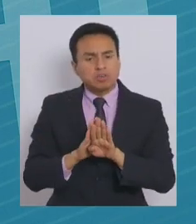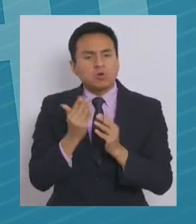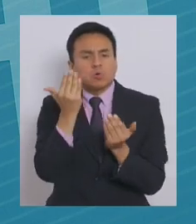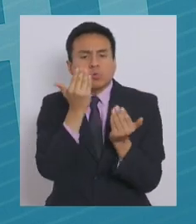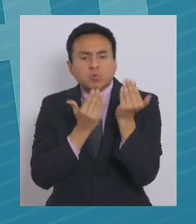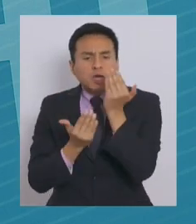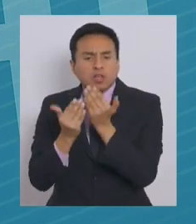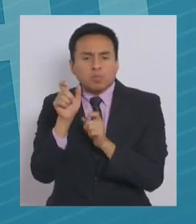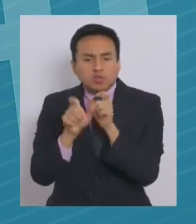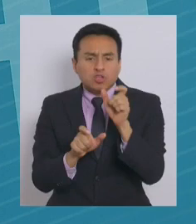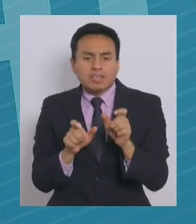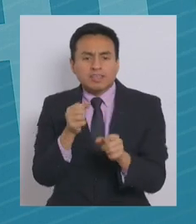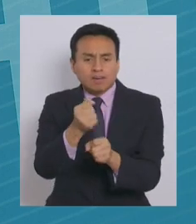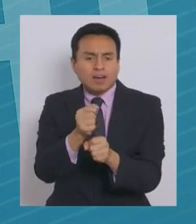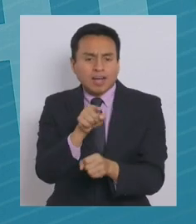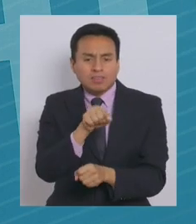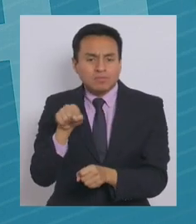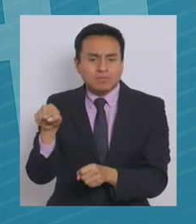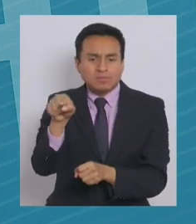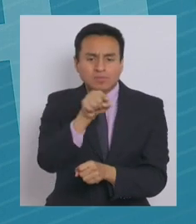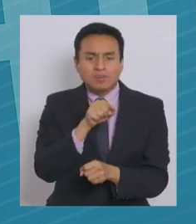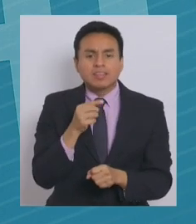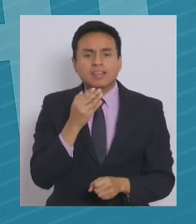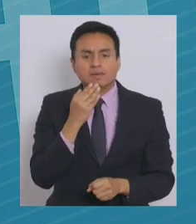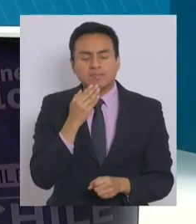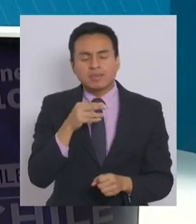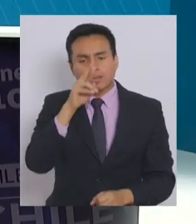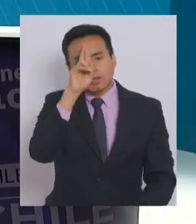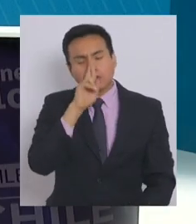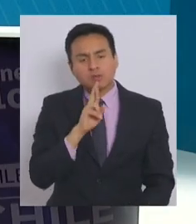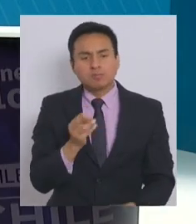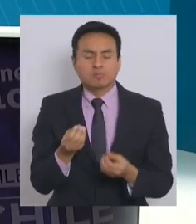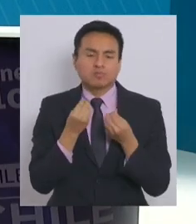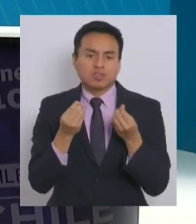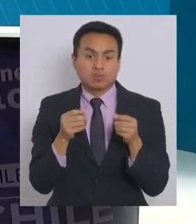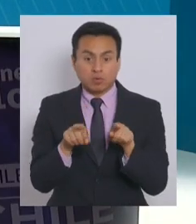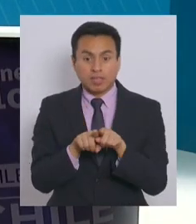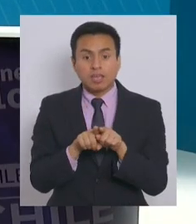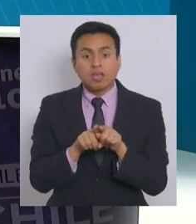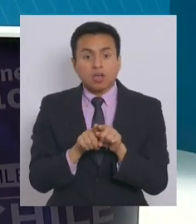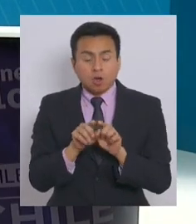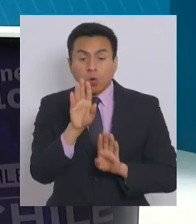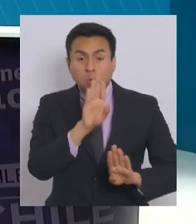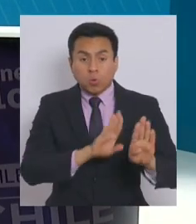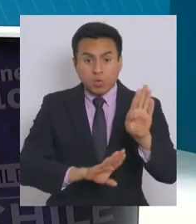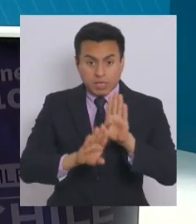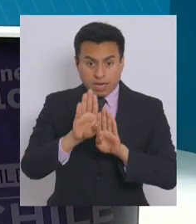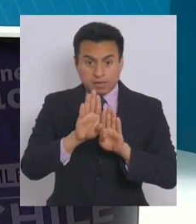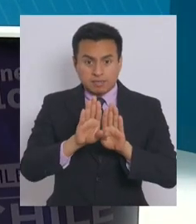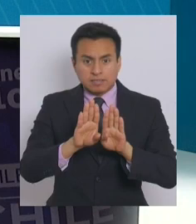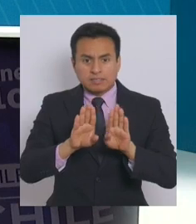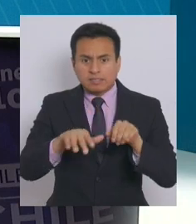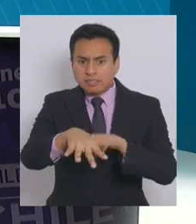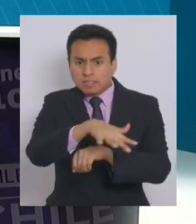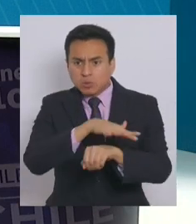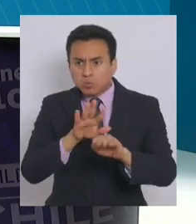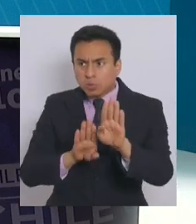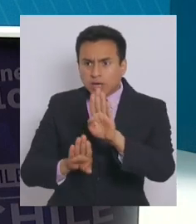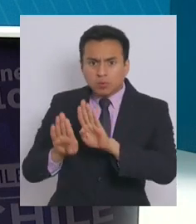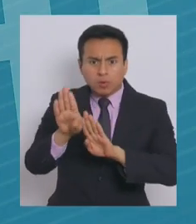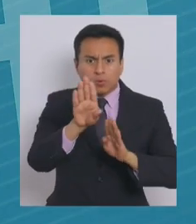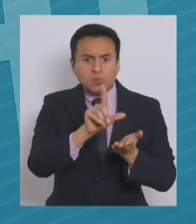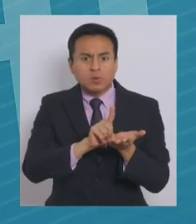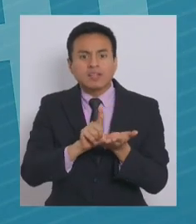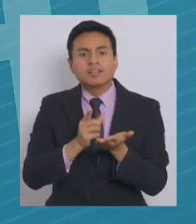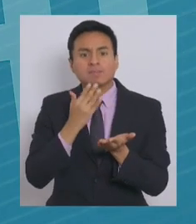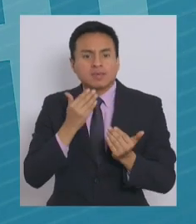por las personas que están trabajando en aquello. Y también tienen un rol, por supuesto, de además de cuidar, desde el punto de vista situacional, también entregar